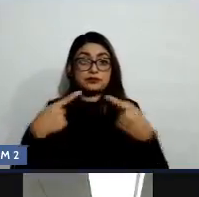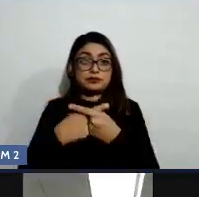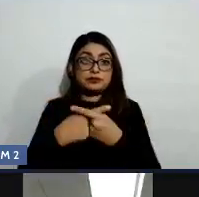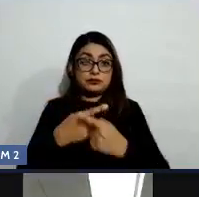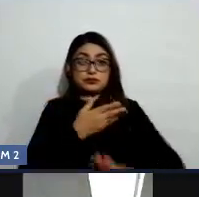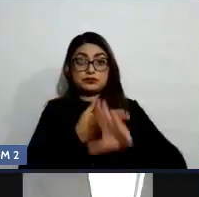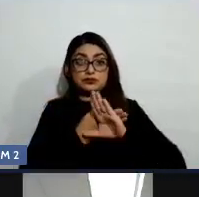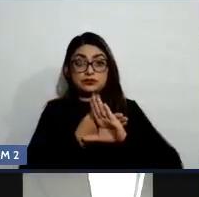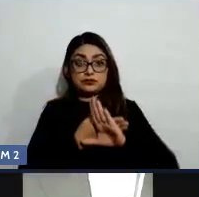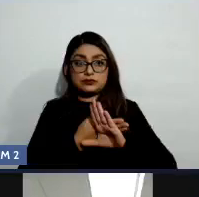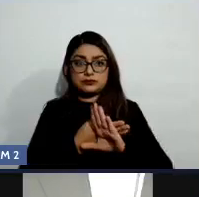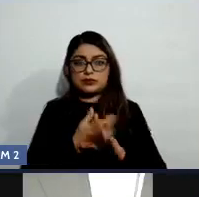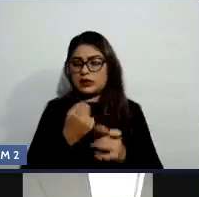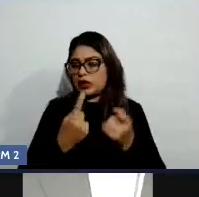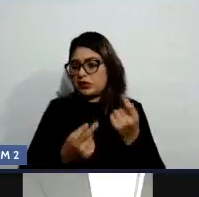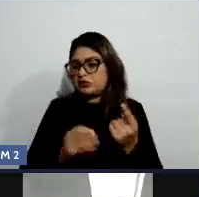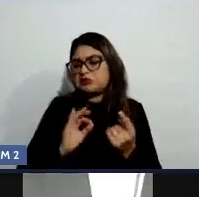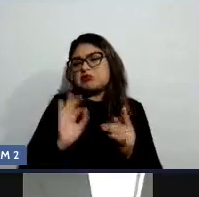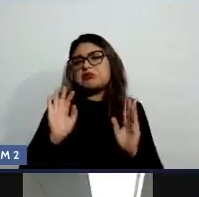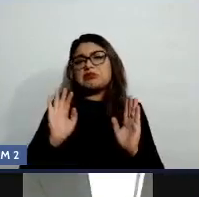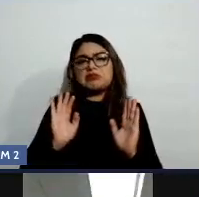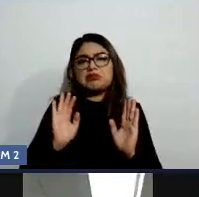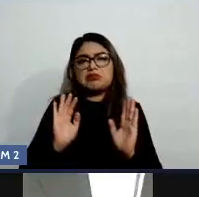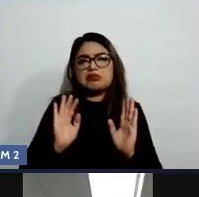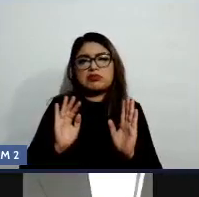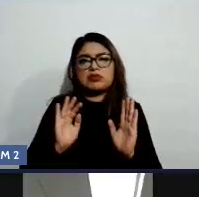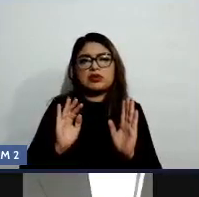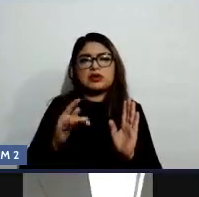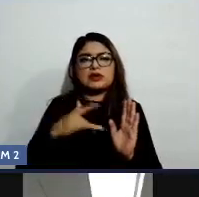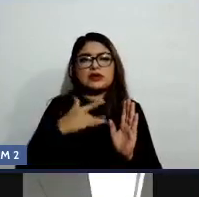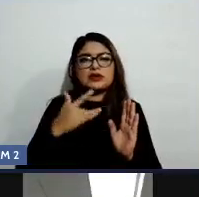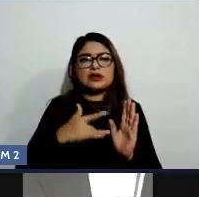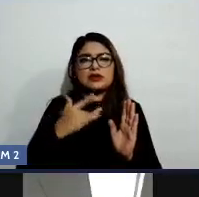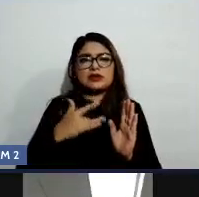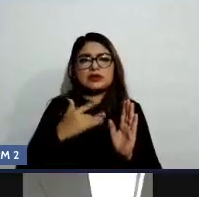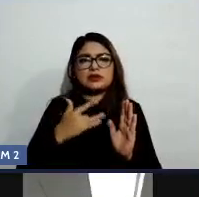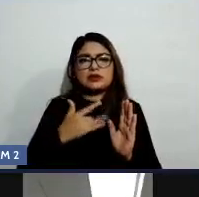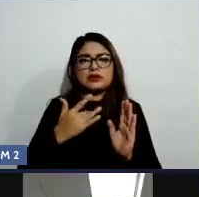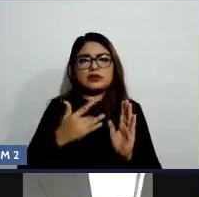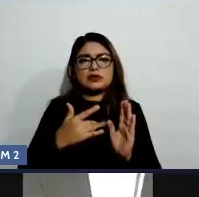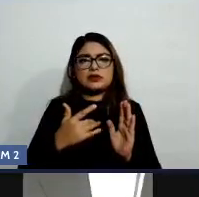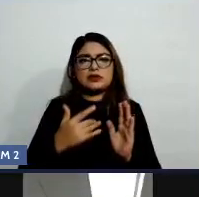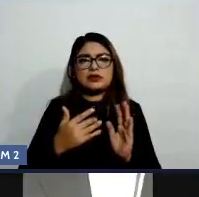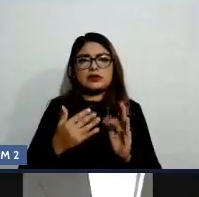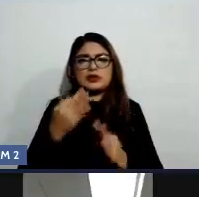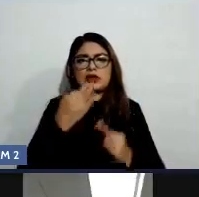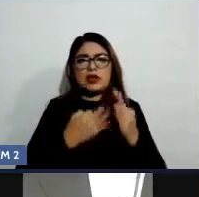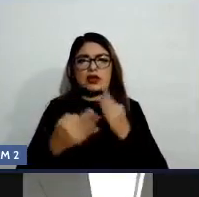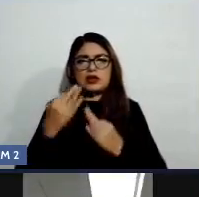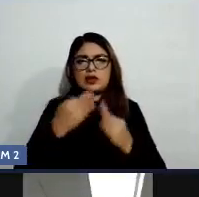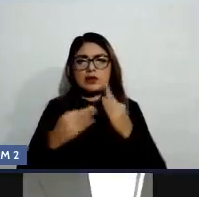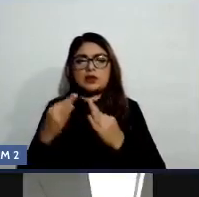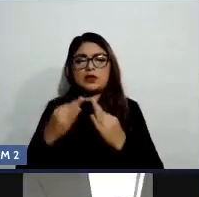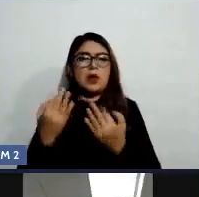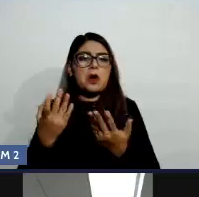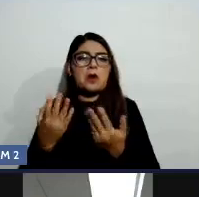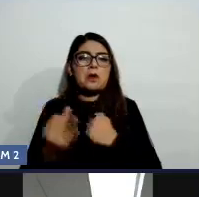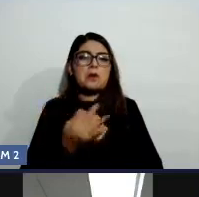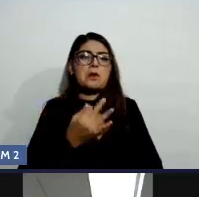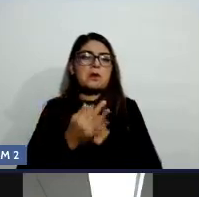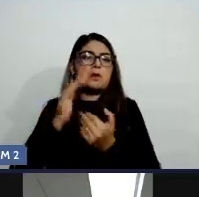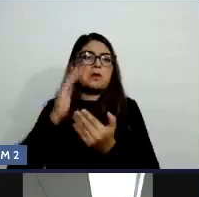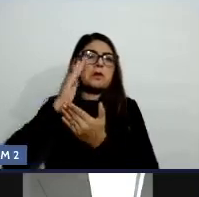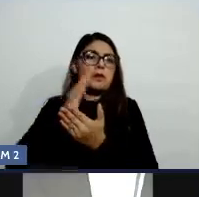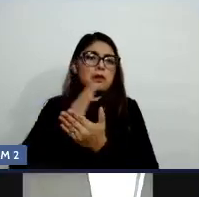lo único que va a pasar es que va a disminuir el efecto del tratamiento que se esté tomando. Entonces, lo mejor